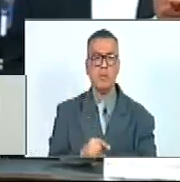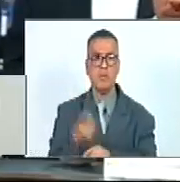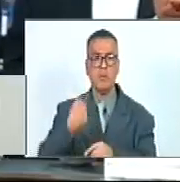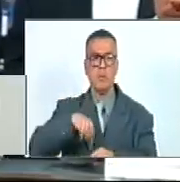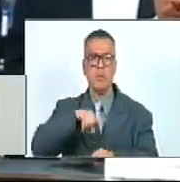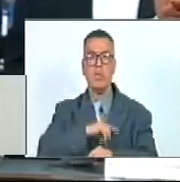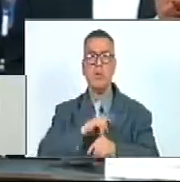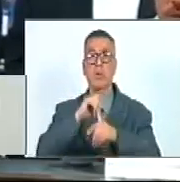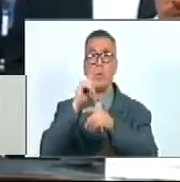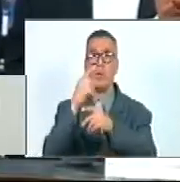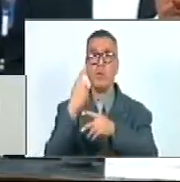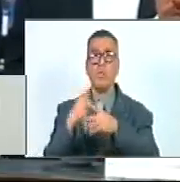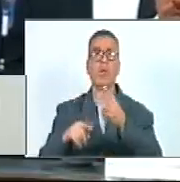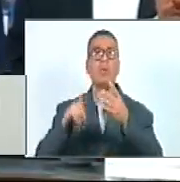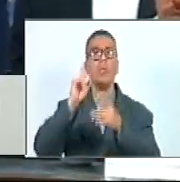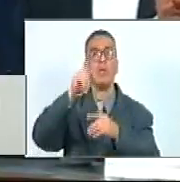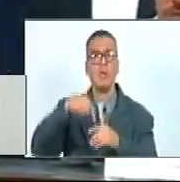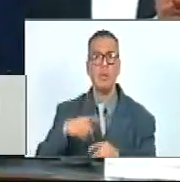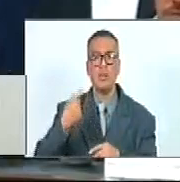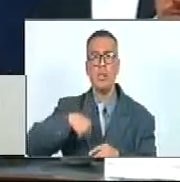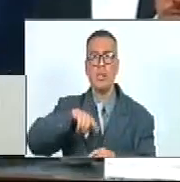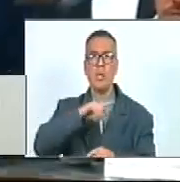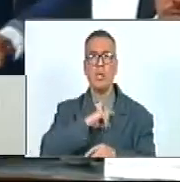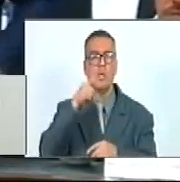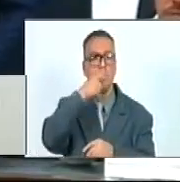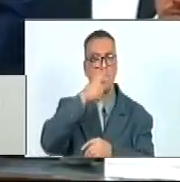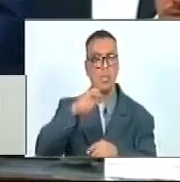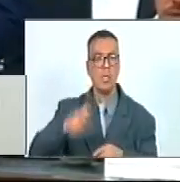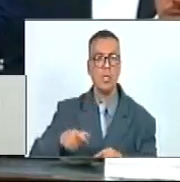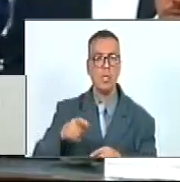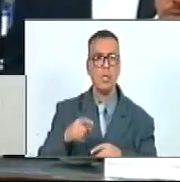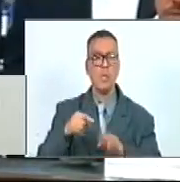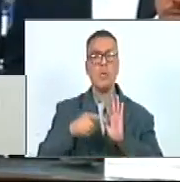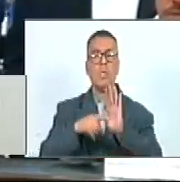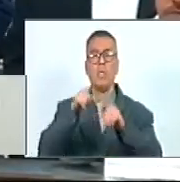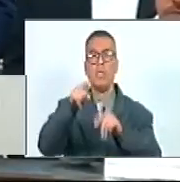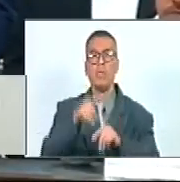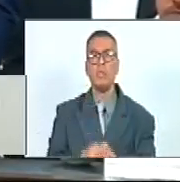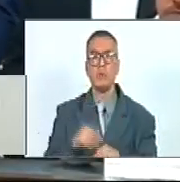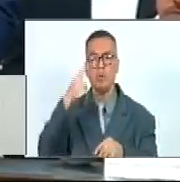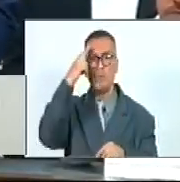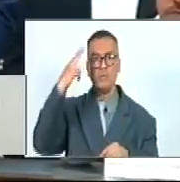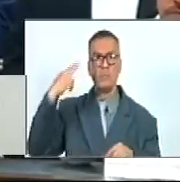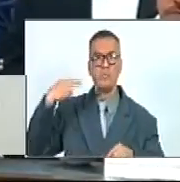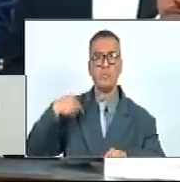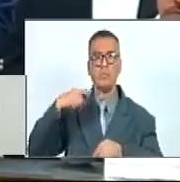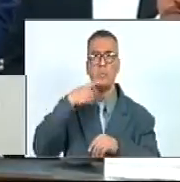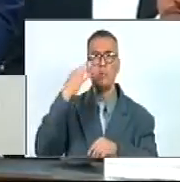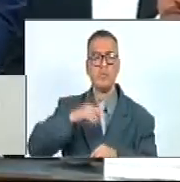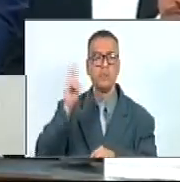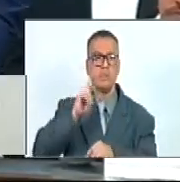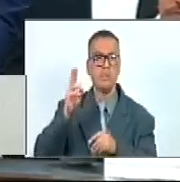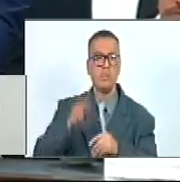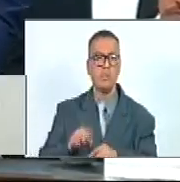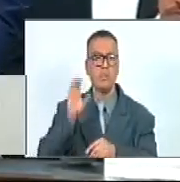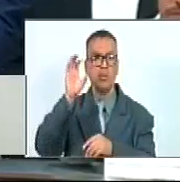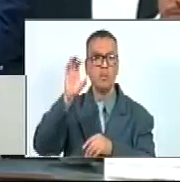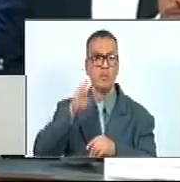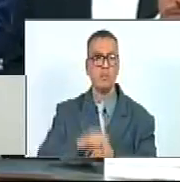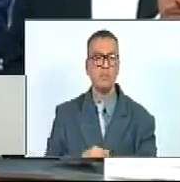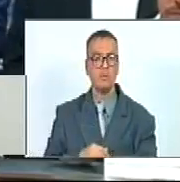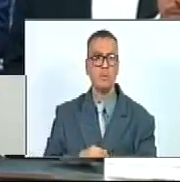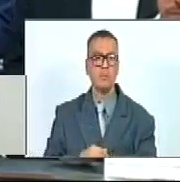Nuestra Naturaleza Pero También Por Nuestros Pueblos Tenemos Motivos Para Estar Orgullosos Y Venezuela Siendo Un País